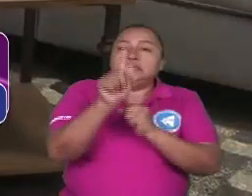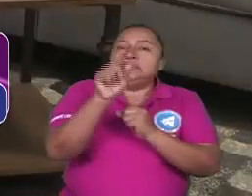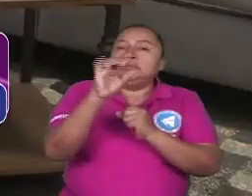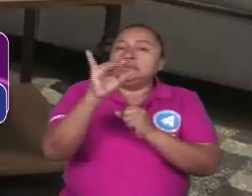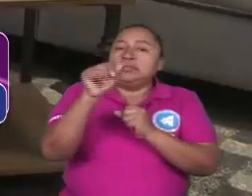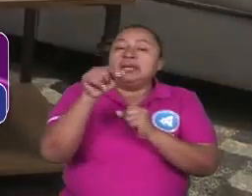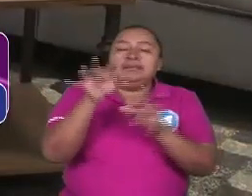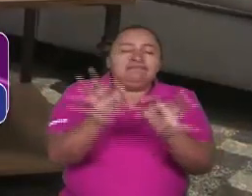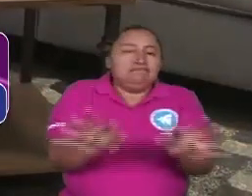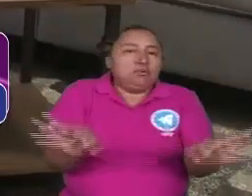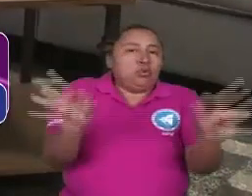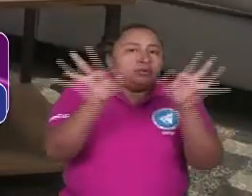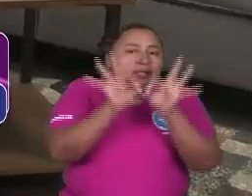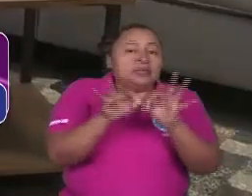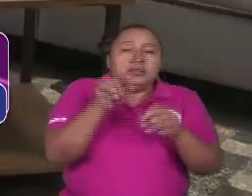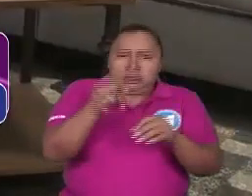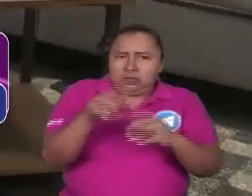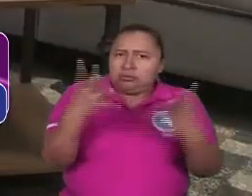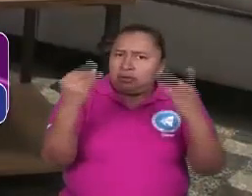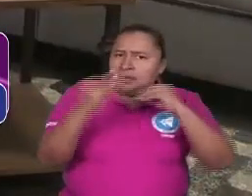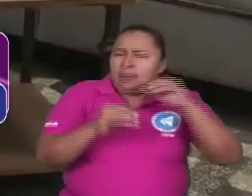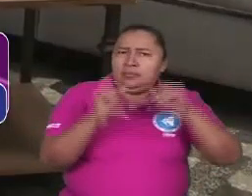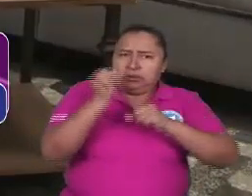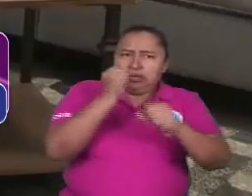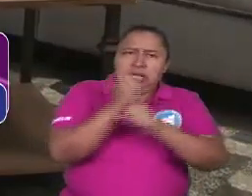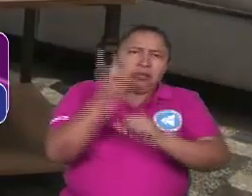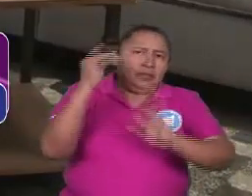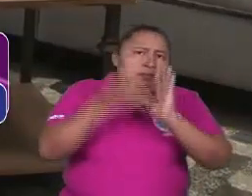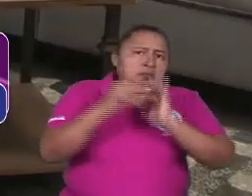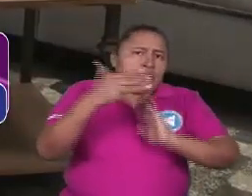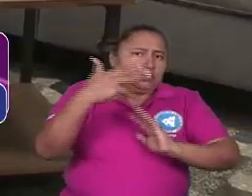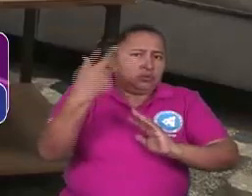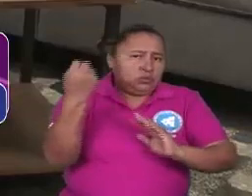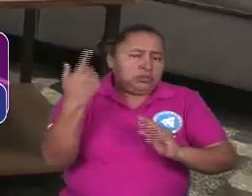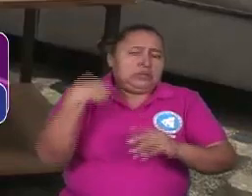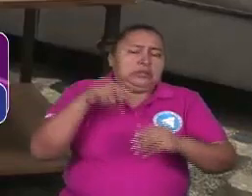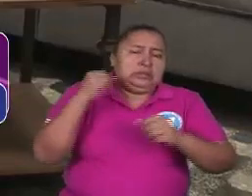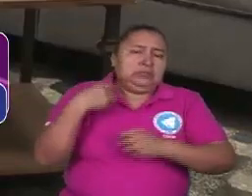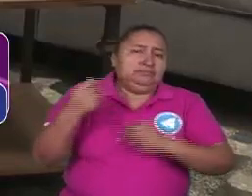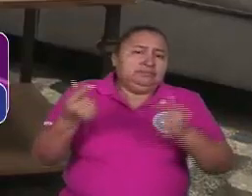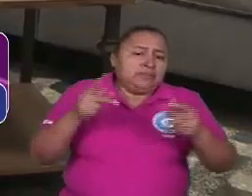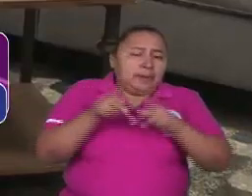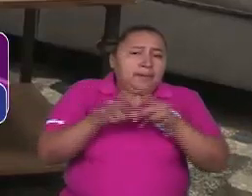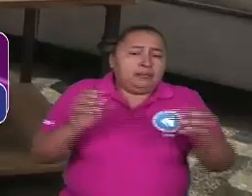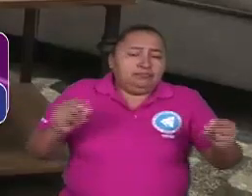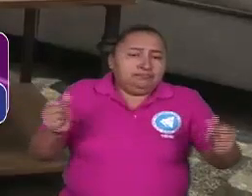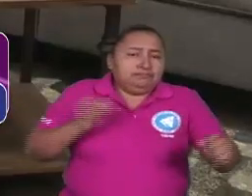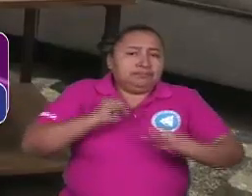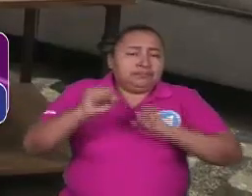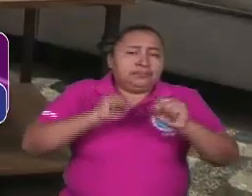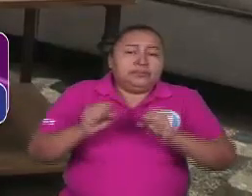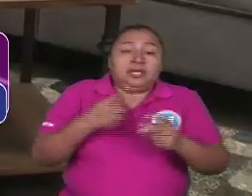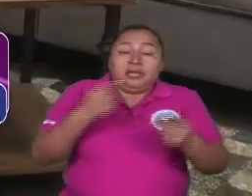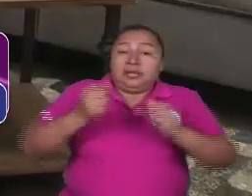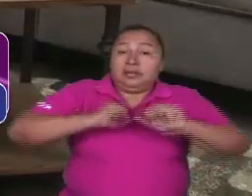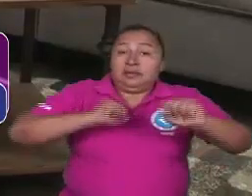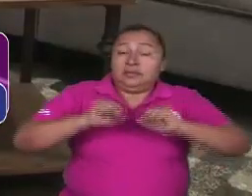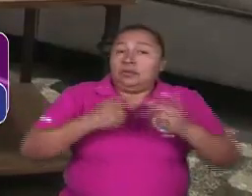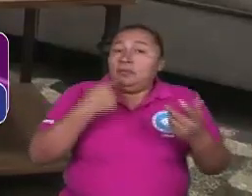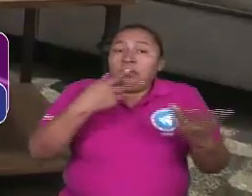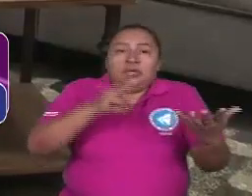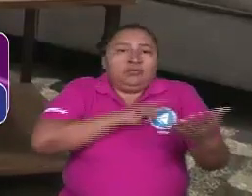importante eso se discutió desde los 80 en el plan de reactivación y reconstrucción nacional se reactivó porque no tenía